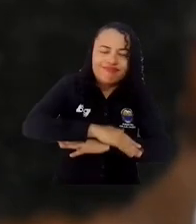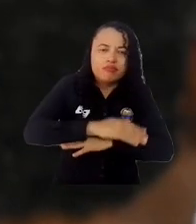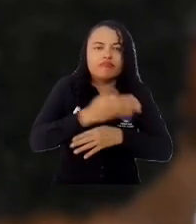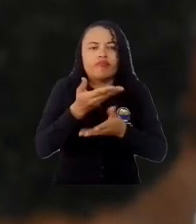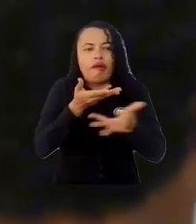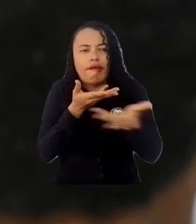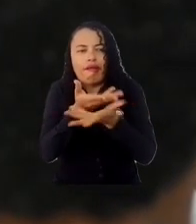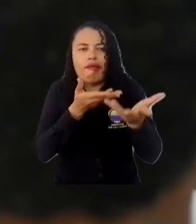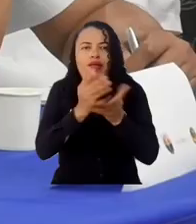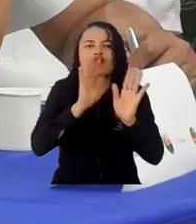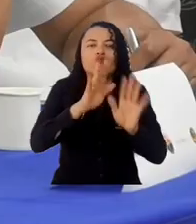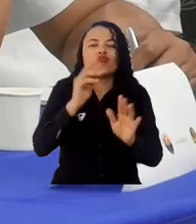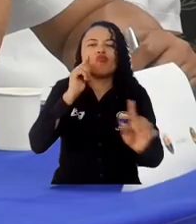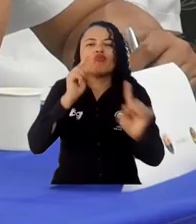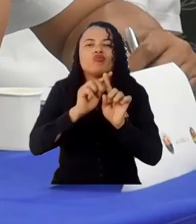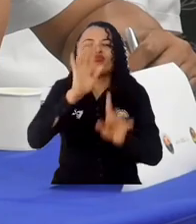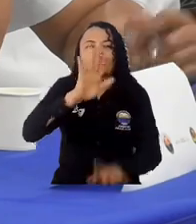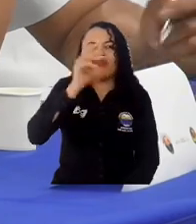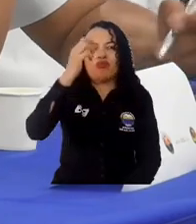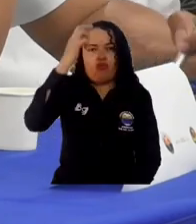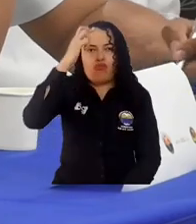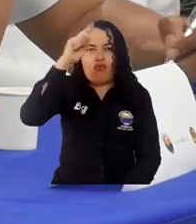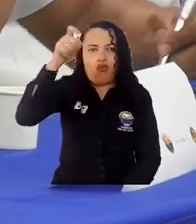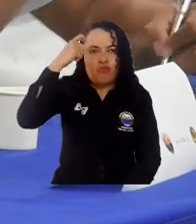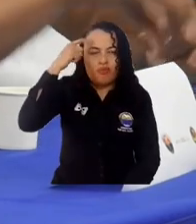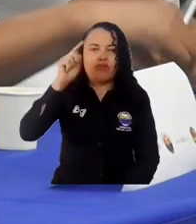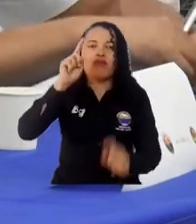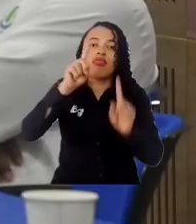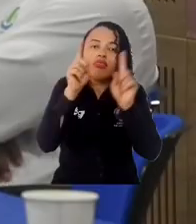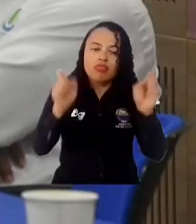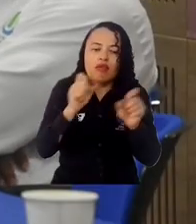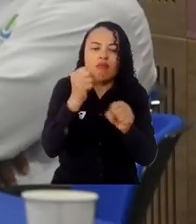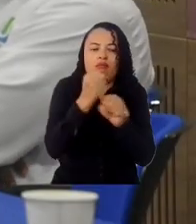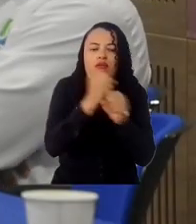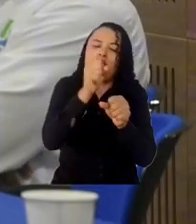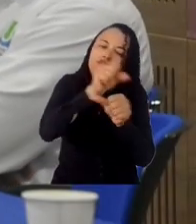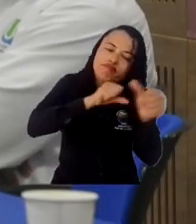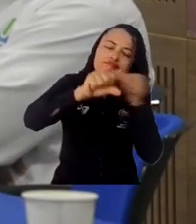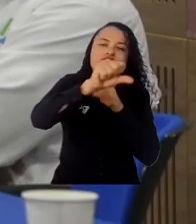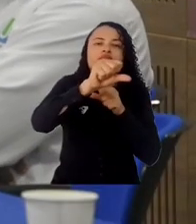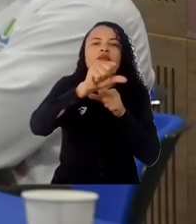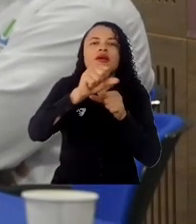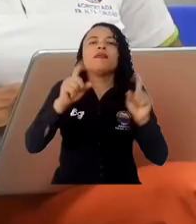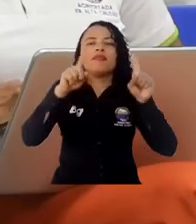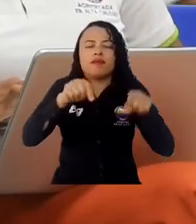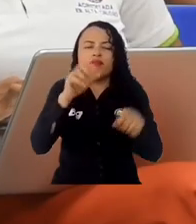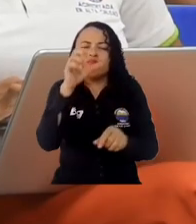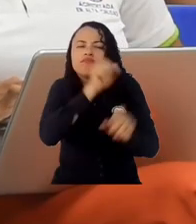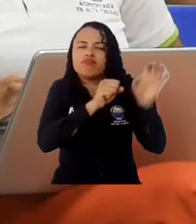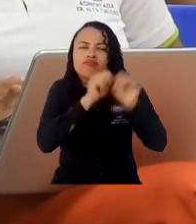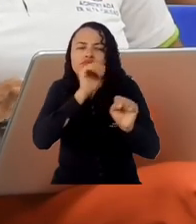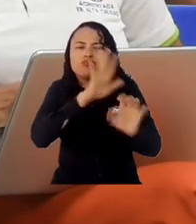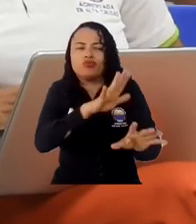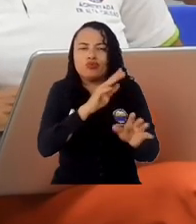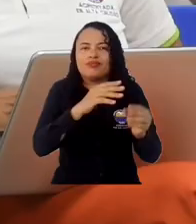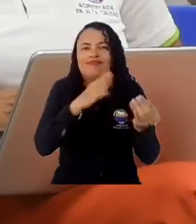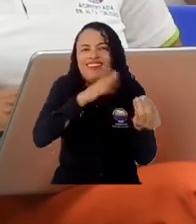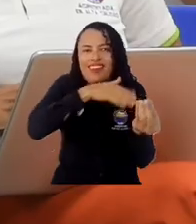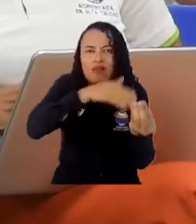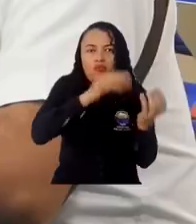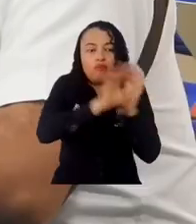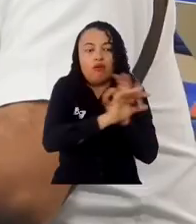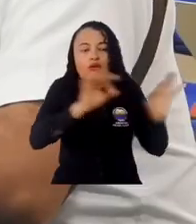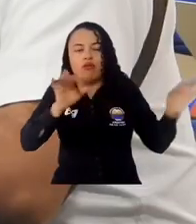conocer las perspectivas del gobierno sobre la reconversión laboral en el contexto de salida de carbón e identificar los nuevos